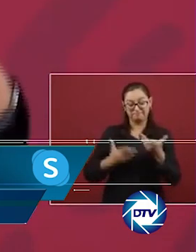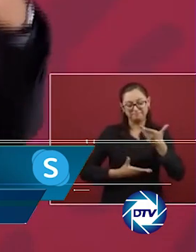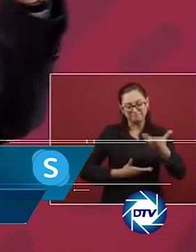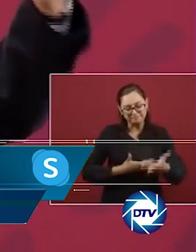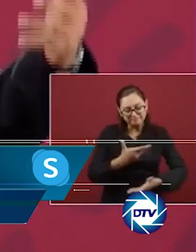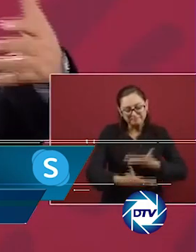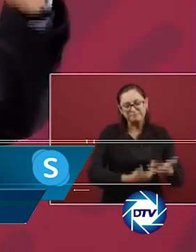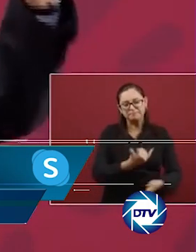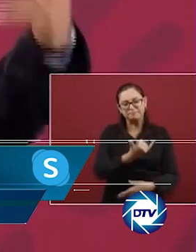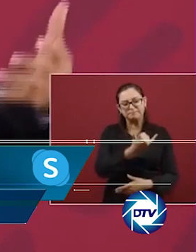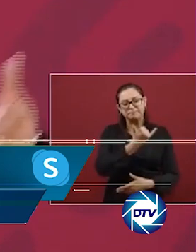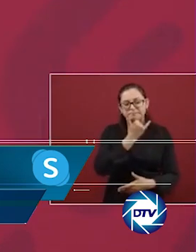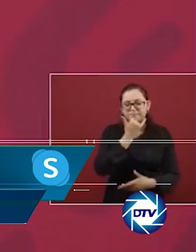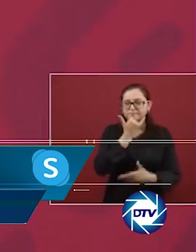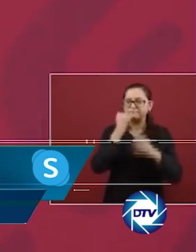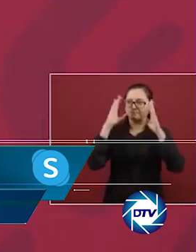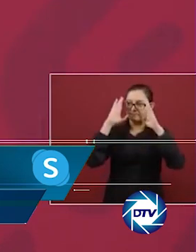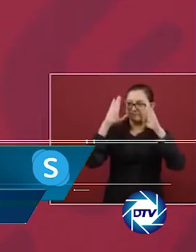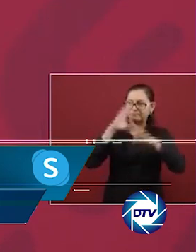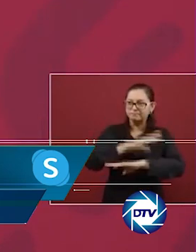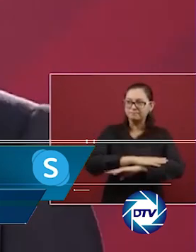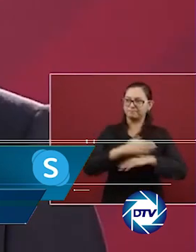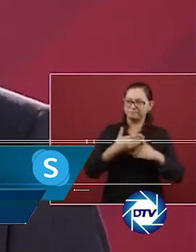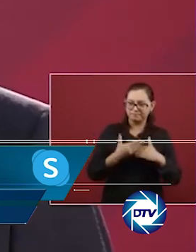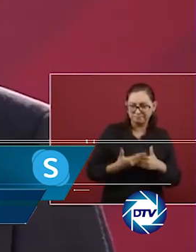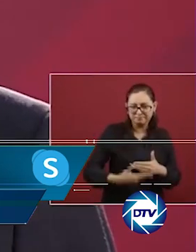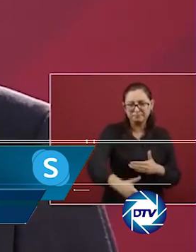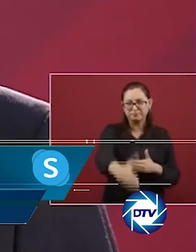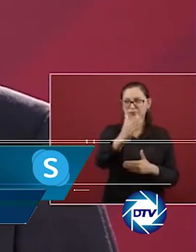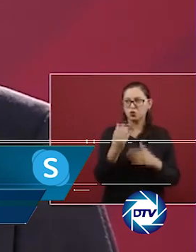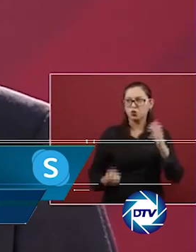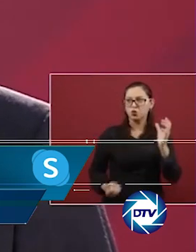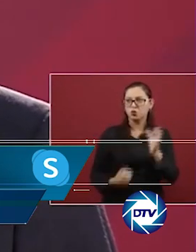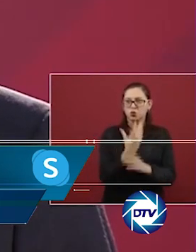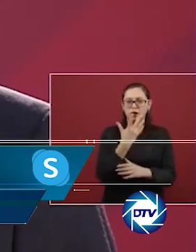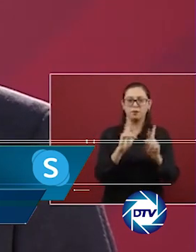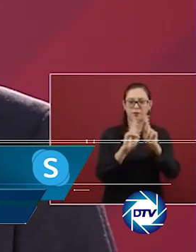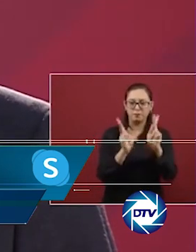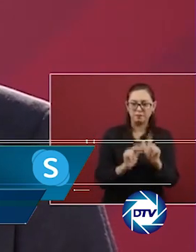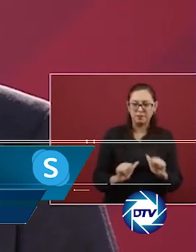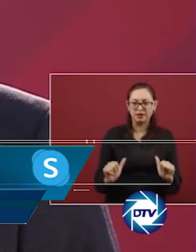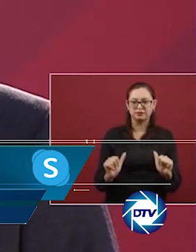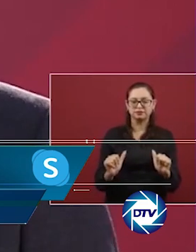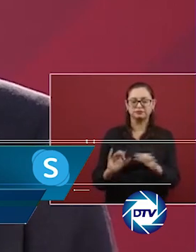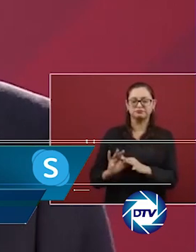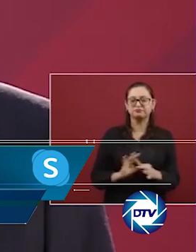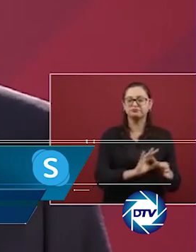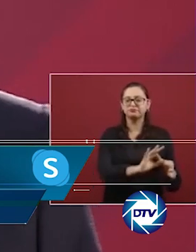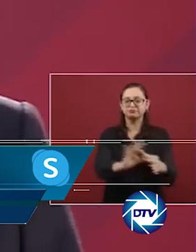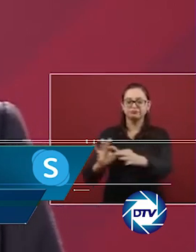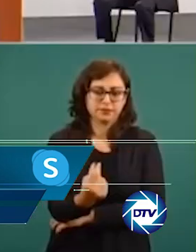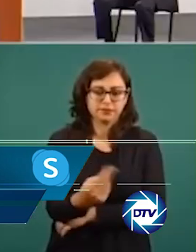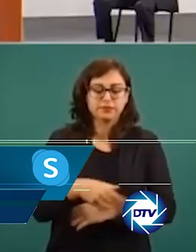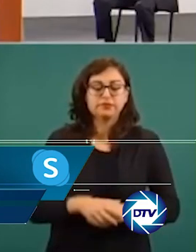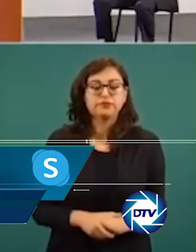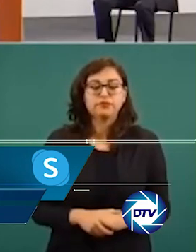criminales a cambio de una amnistía y de que no sean extraditados. Pero esto ya viene de lejos, porque